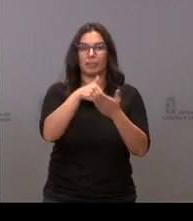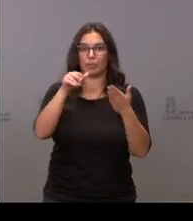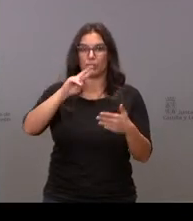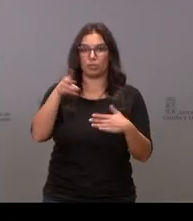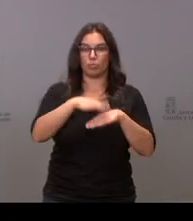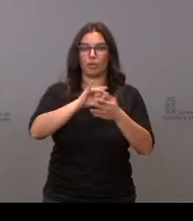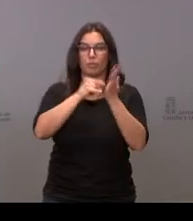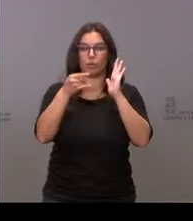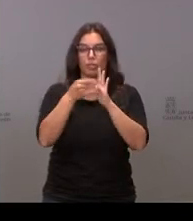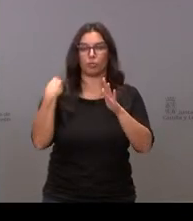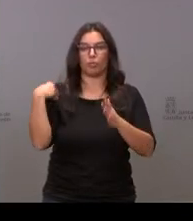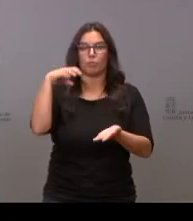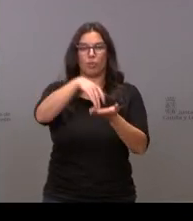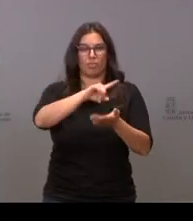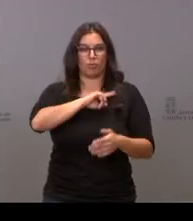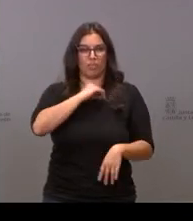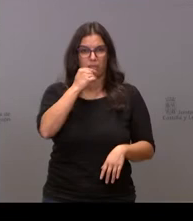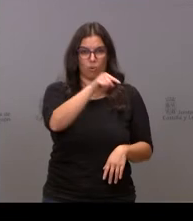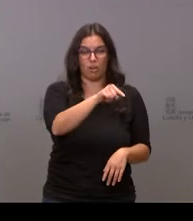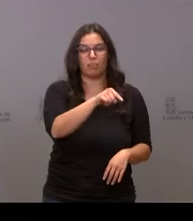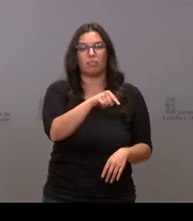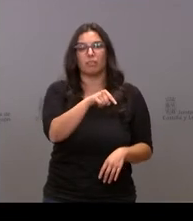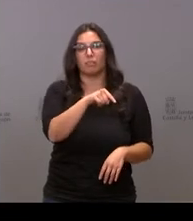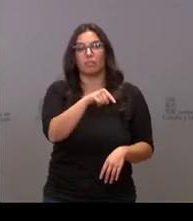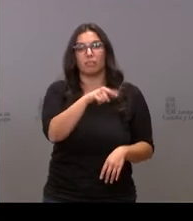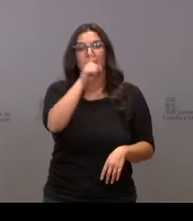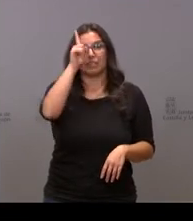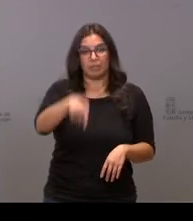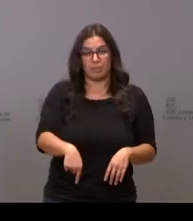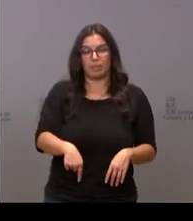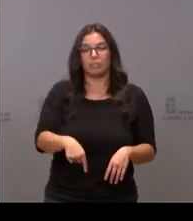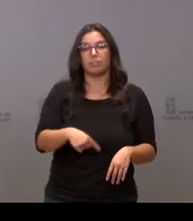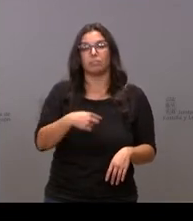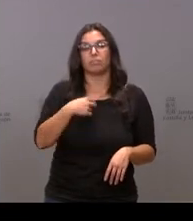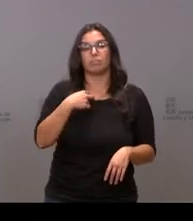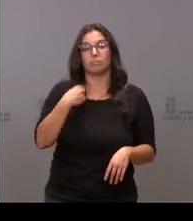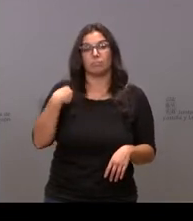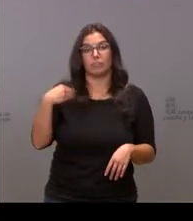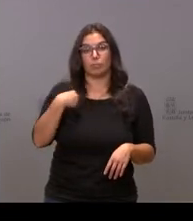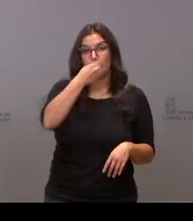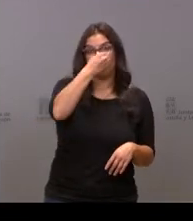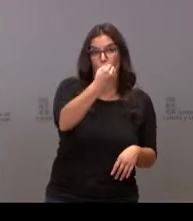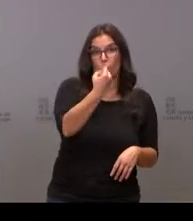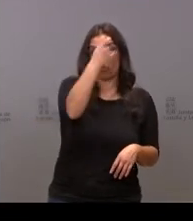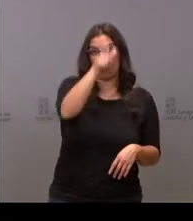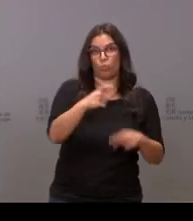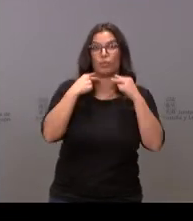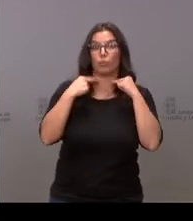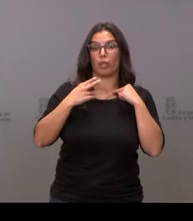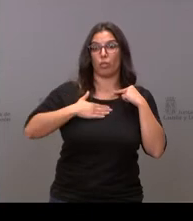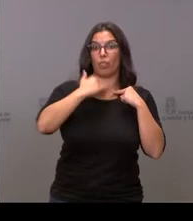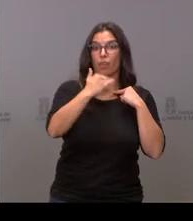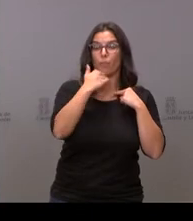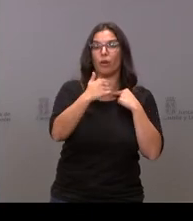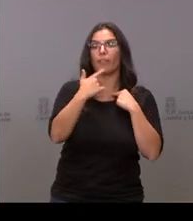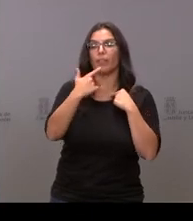proyecto de Montelarreina y a la vez por boca del diputado por Zamora del PSOE se rechaza la ayuda